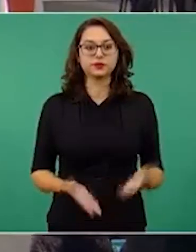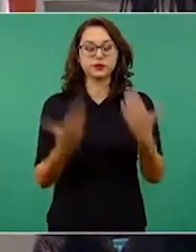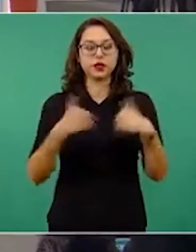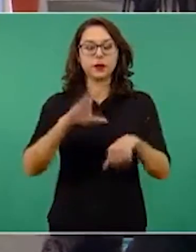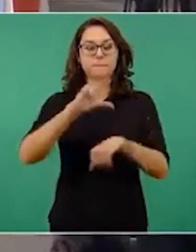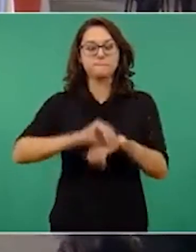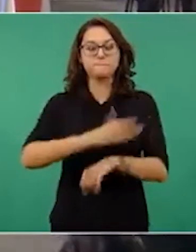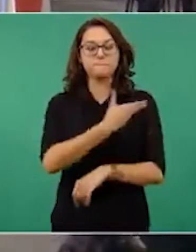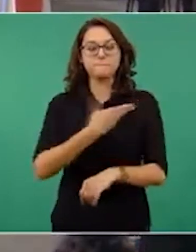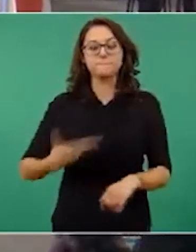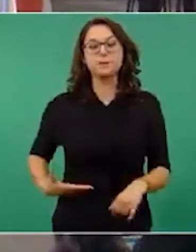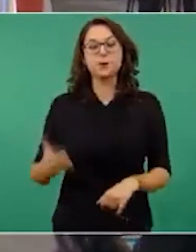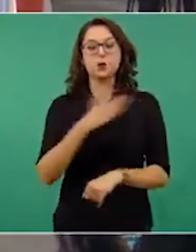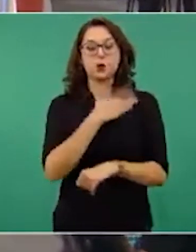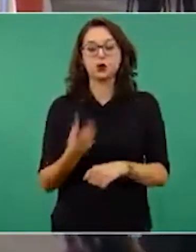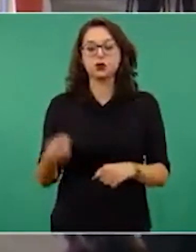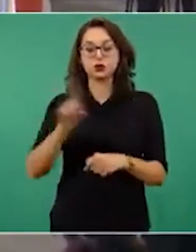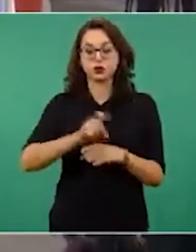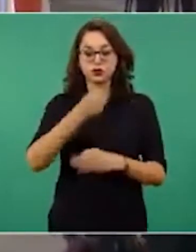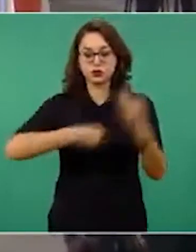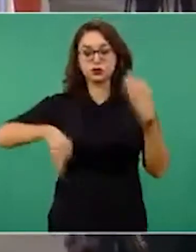Muy buen día a todas y a todos.